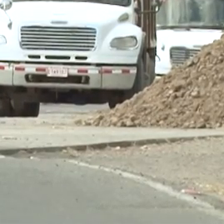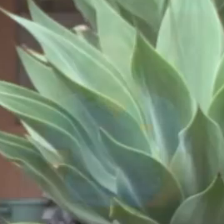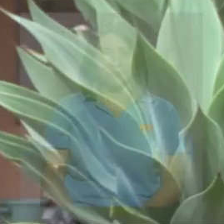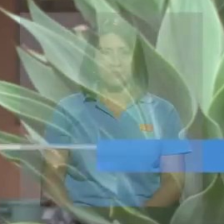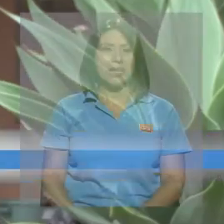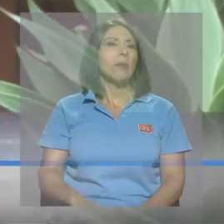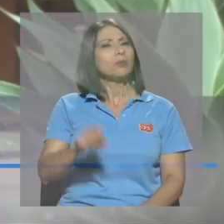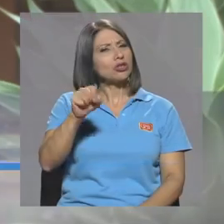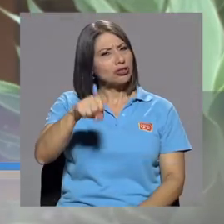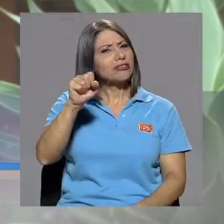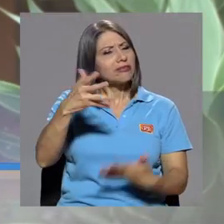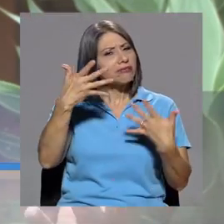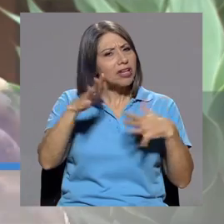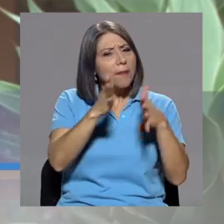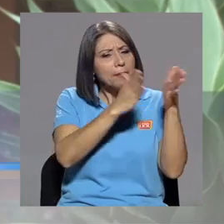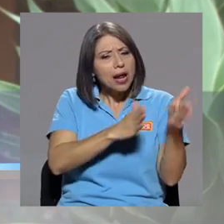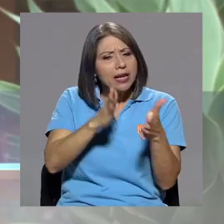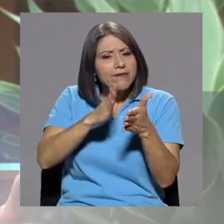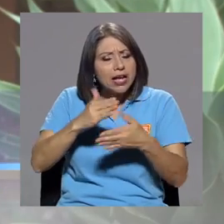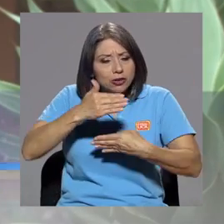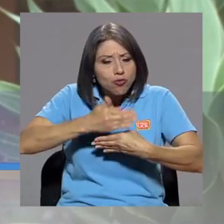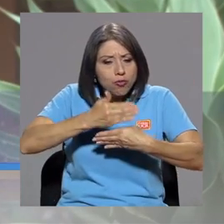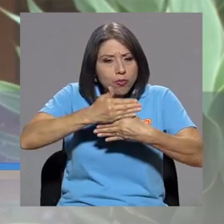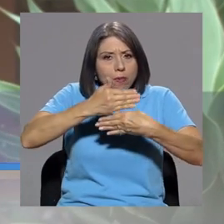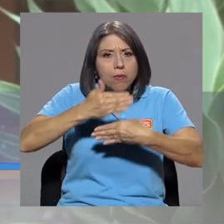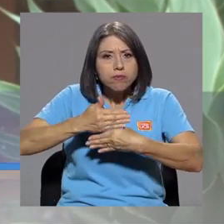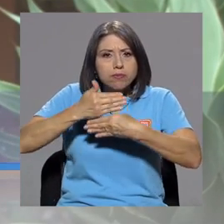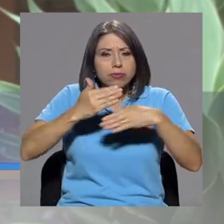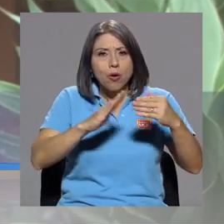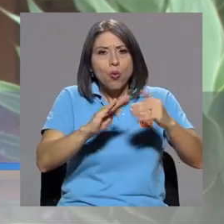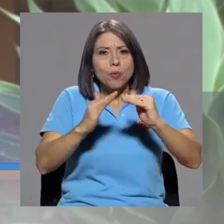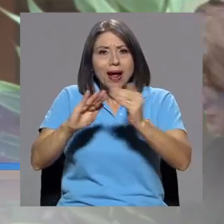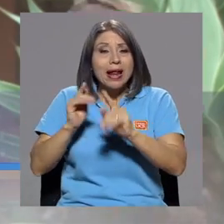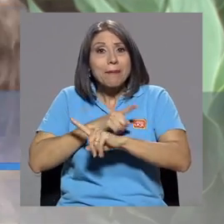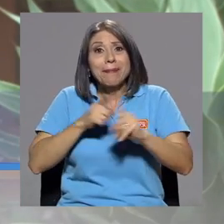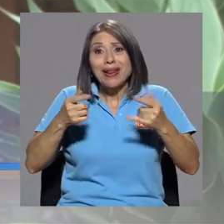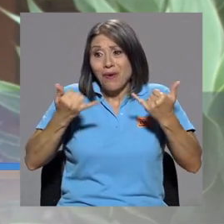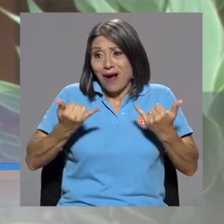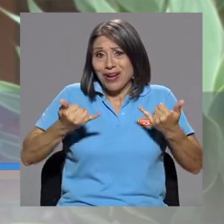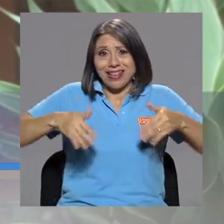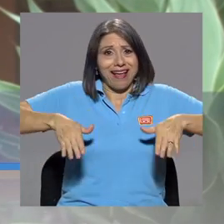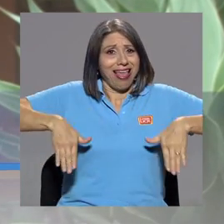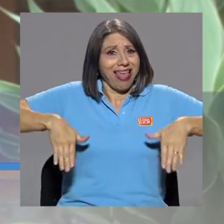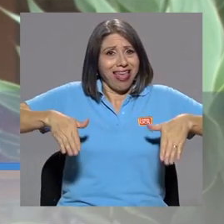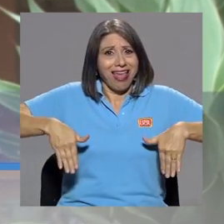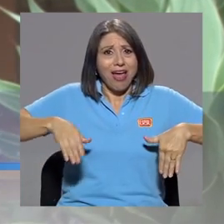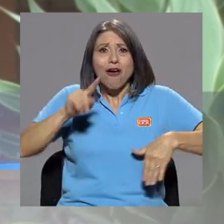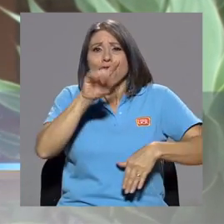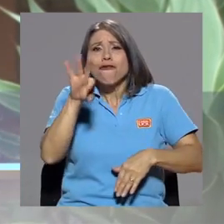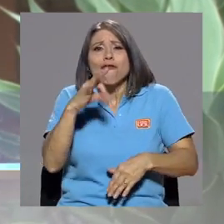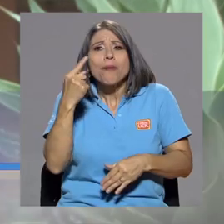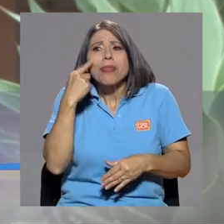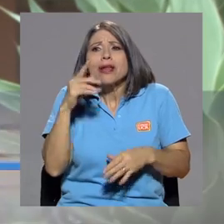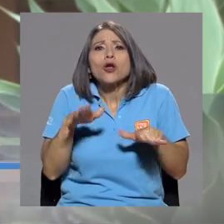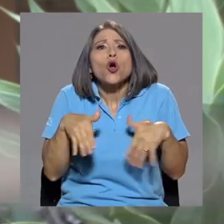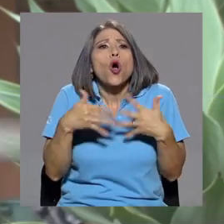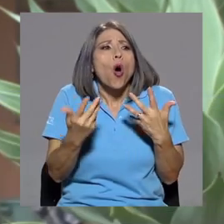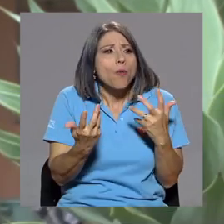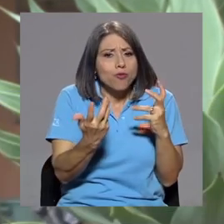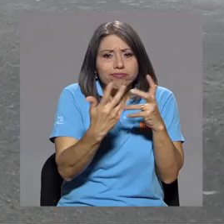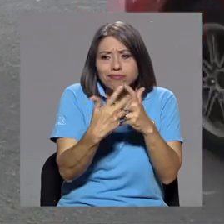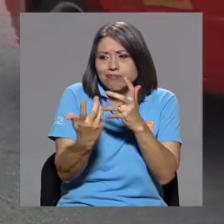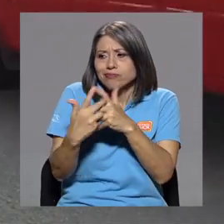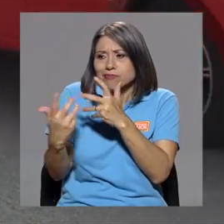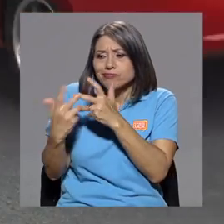Si ha habido planificación urbana, lo que pasa es que no ha habido todavía la forma de cuestionar a la gran cantidad de actores que toman partido